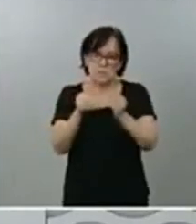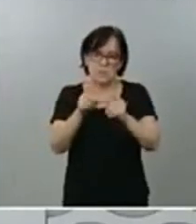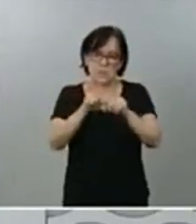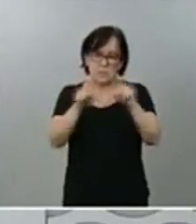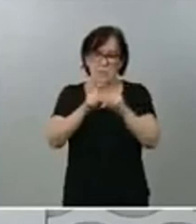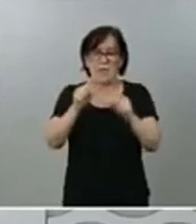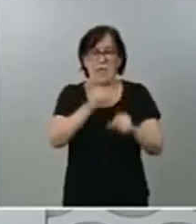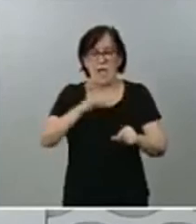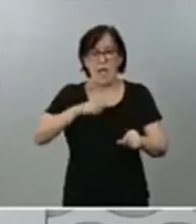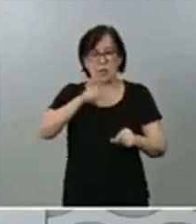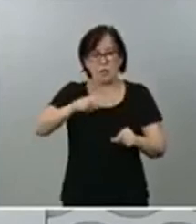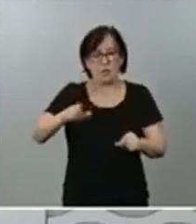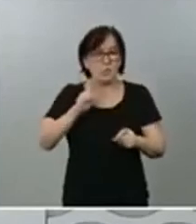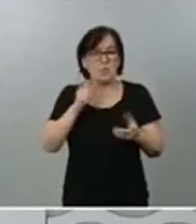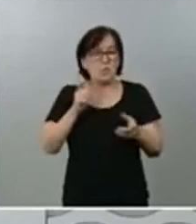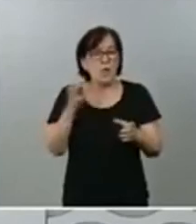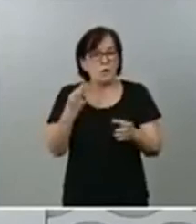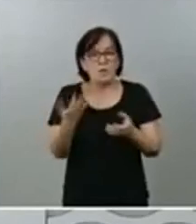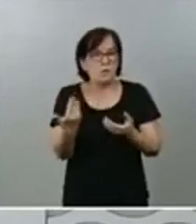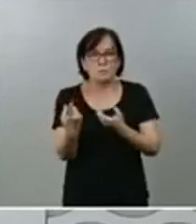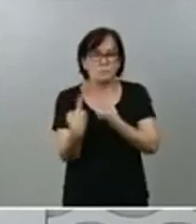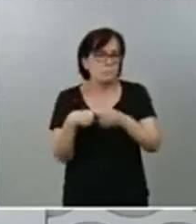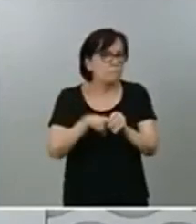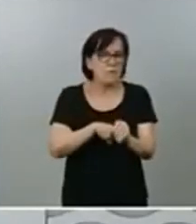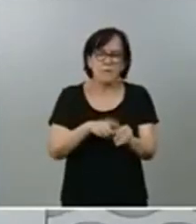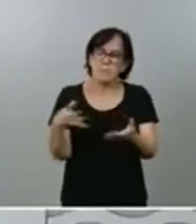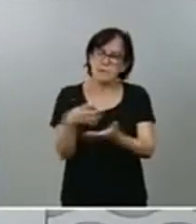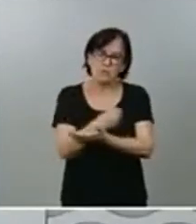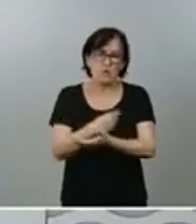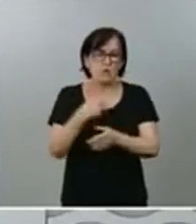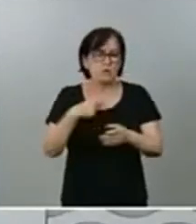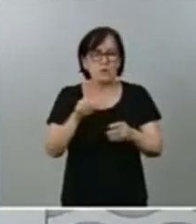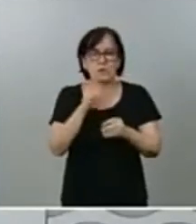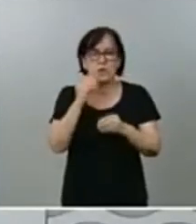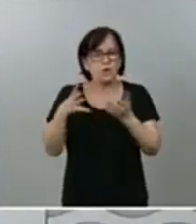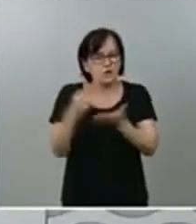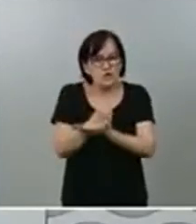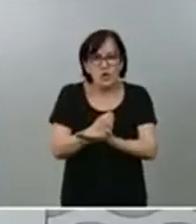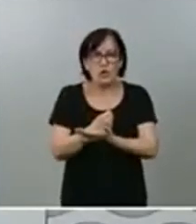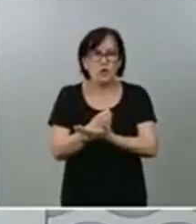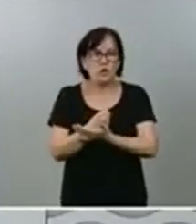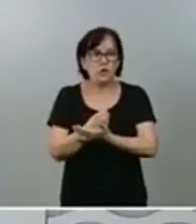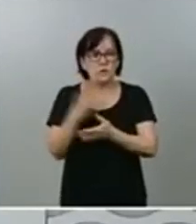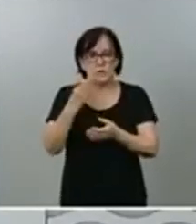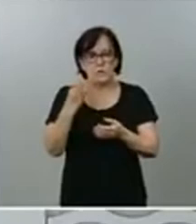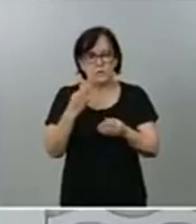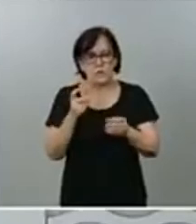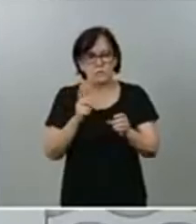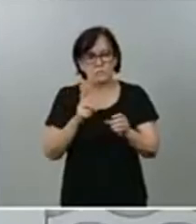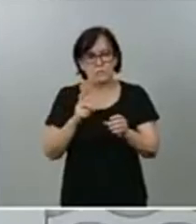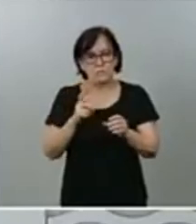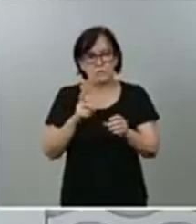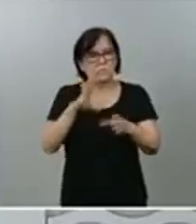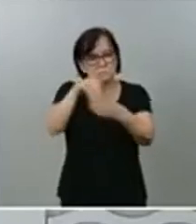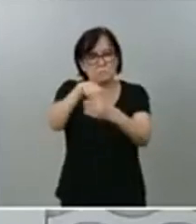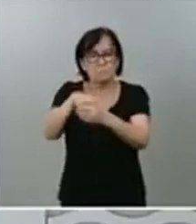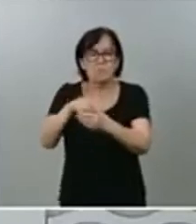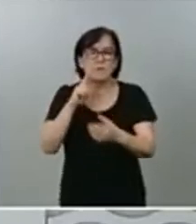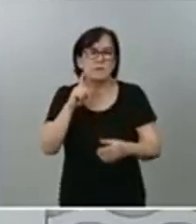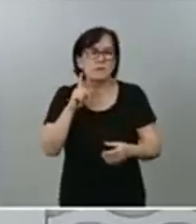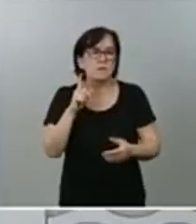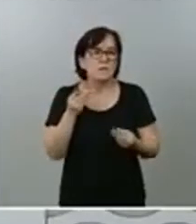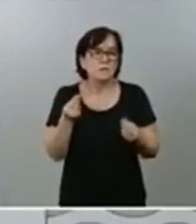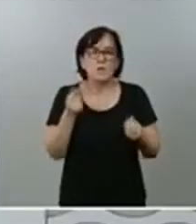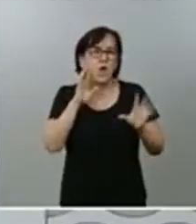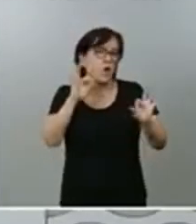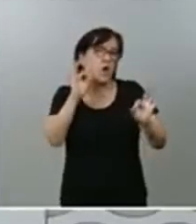tarea no sobra nadie, todo lo contrario. Todos estamos llamados, todos tenemos que participar y no parece lógico